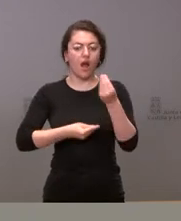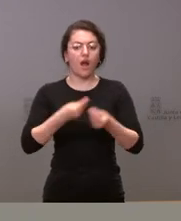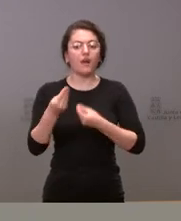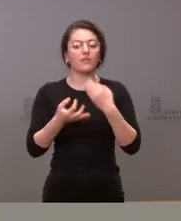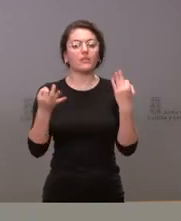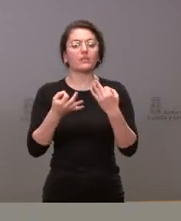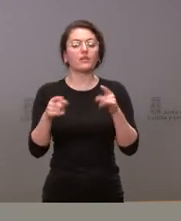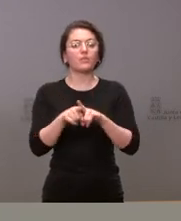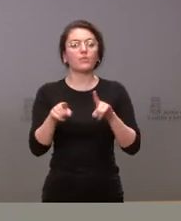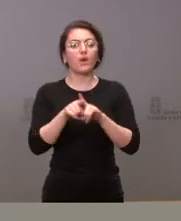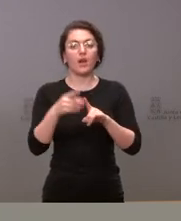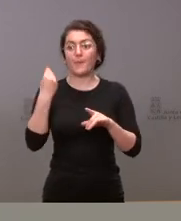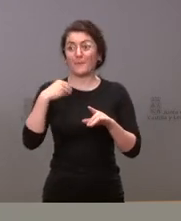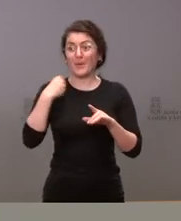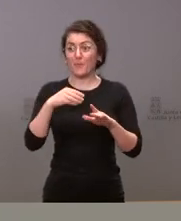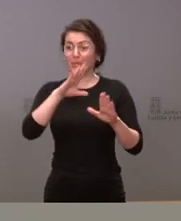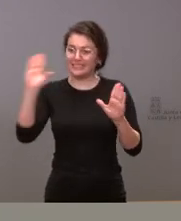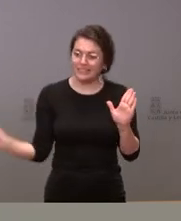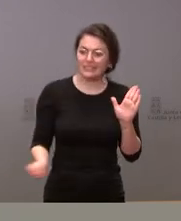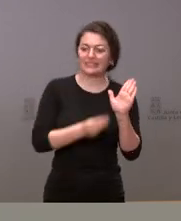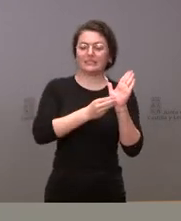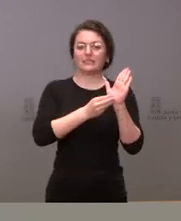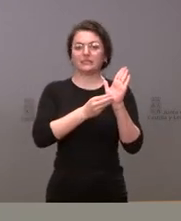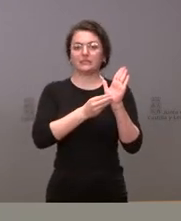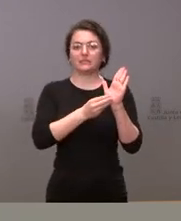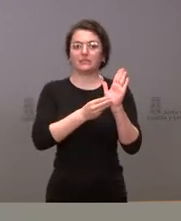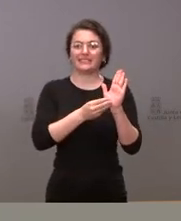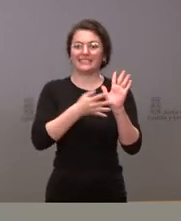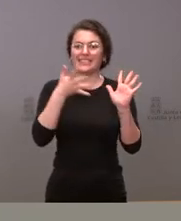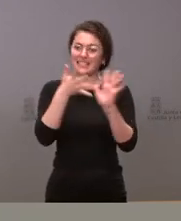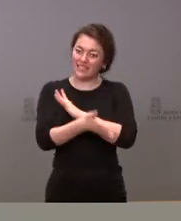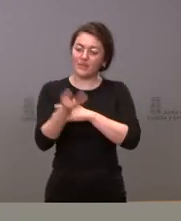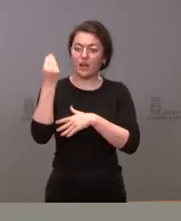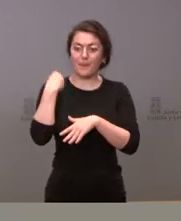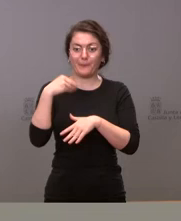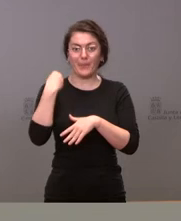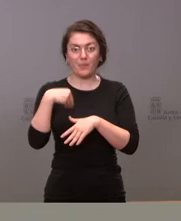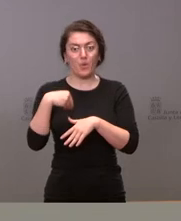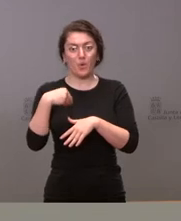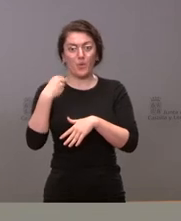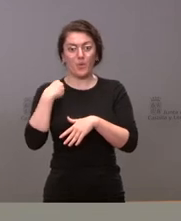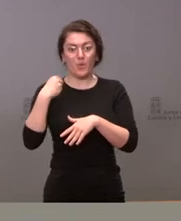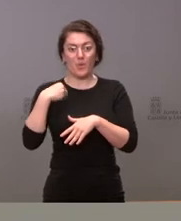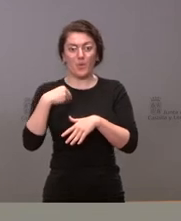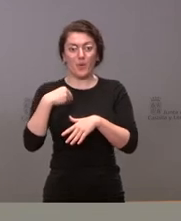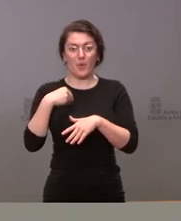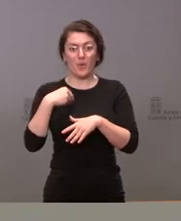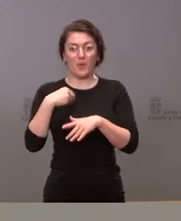en esta materia y en ningún modo lo que busca es impedir el que se produzca la exhumación